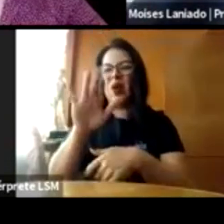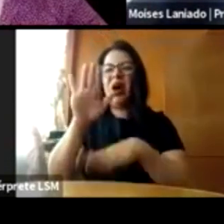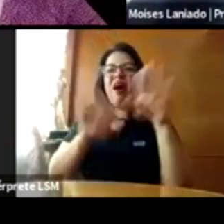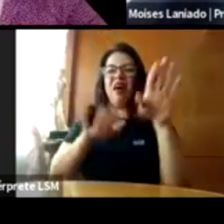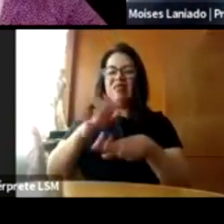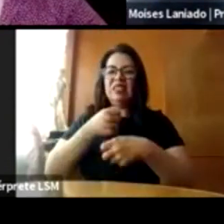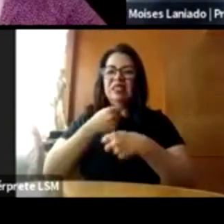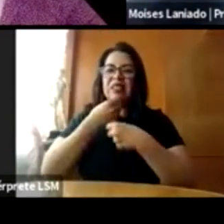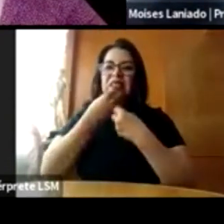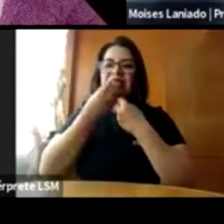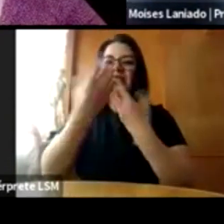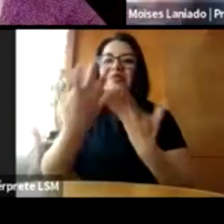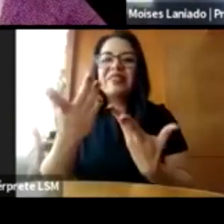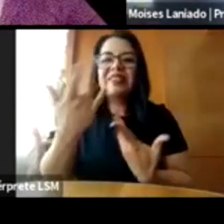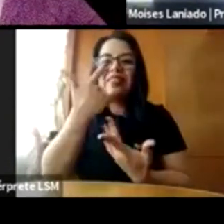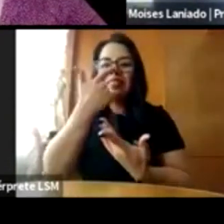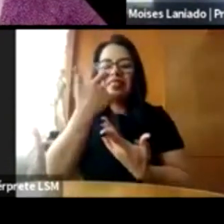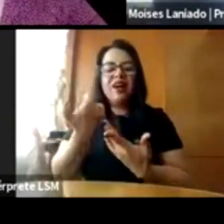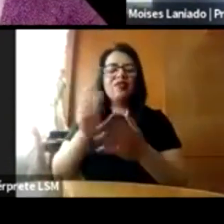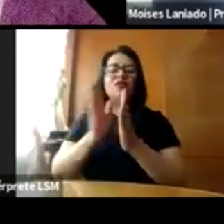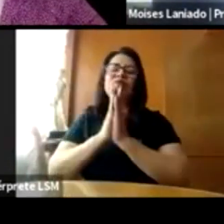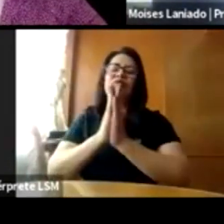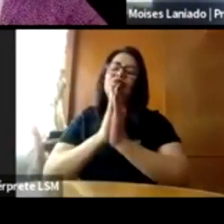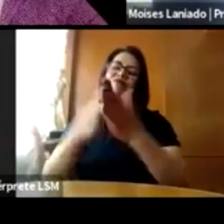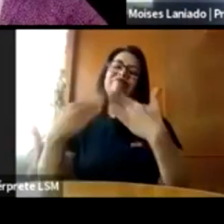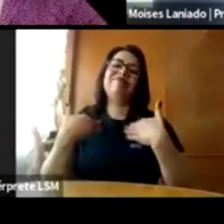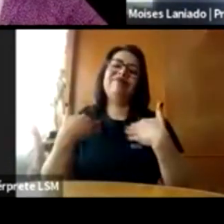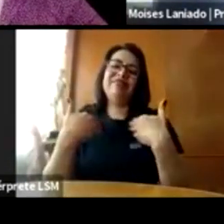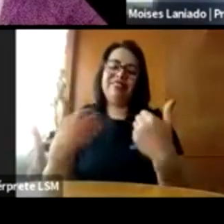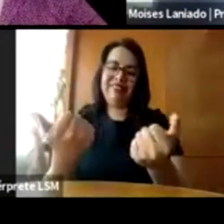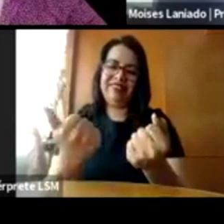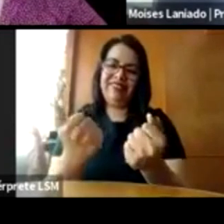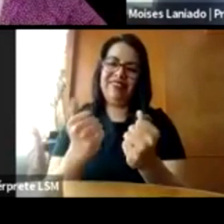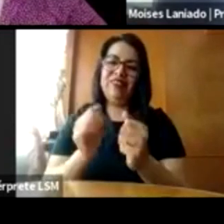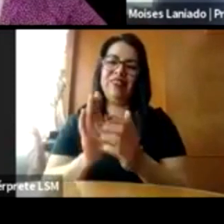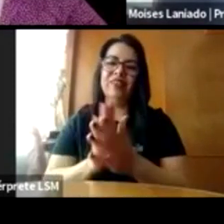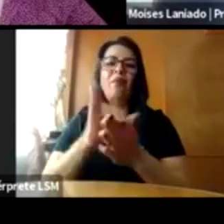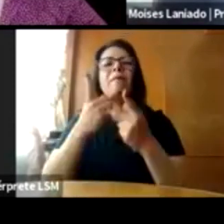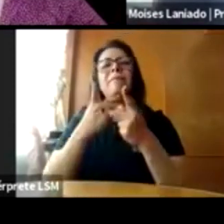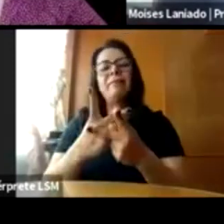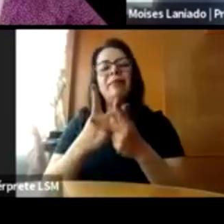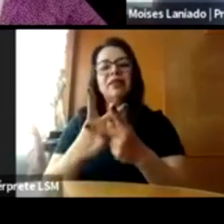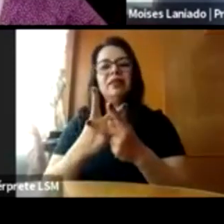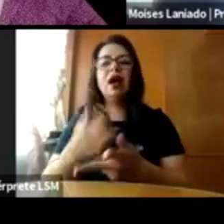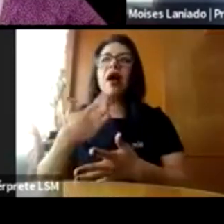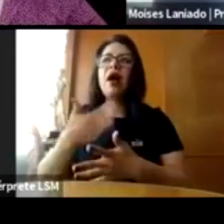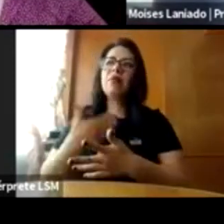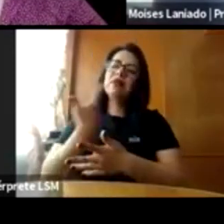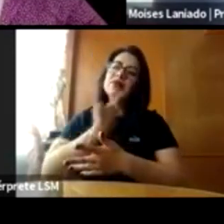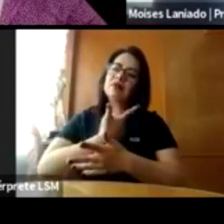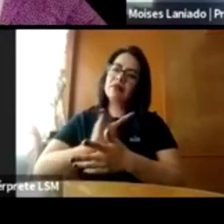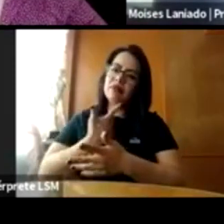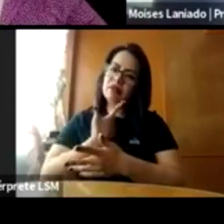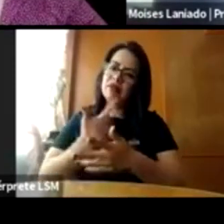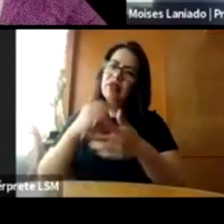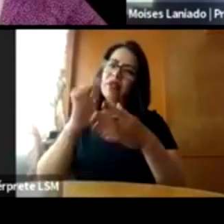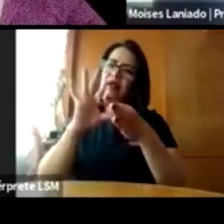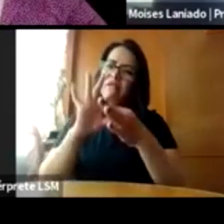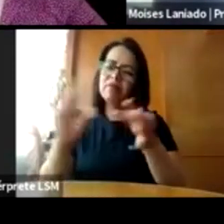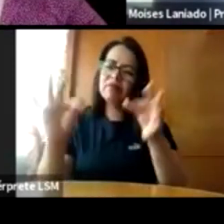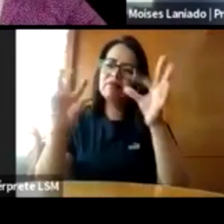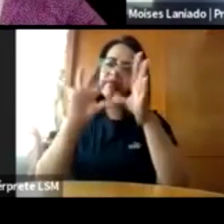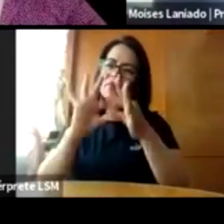comprensión. No, no te preocupes. Me va a salir un portuñol, pero bueno. A mí me gustaría compartir un par de